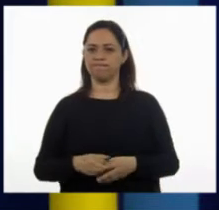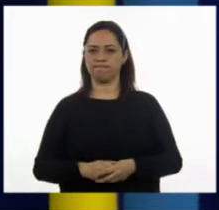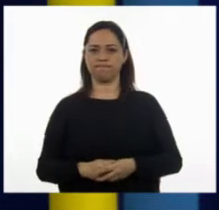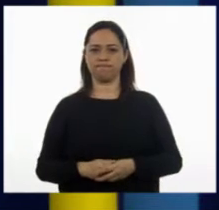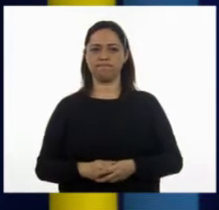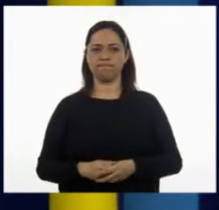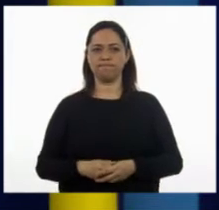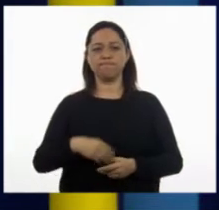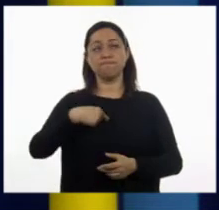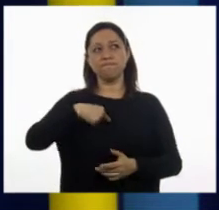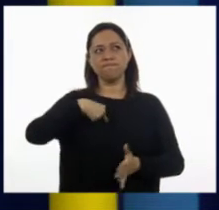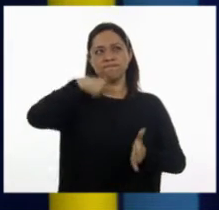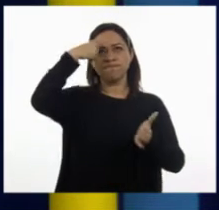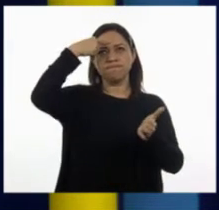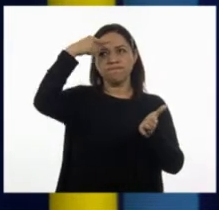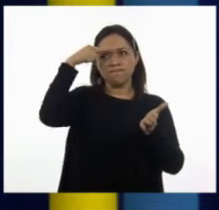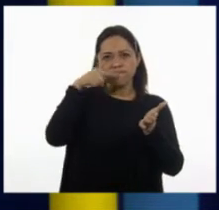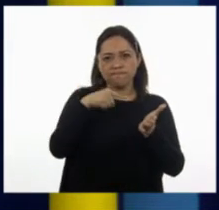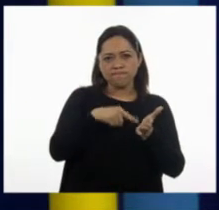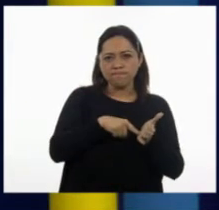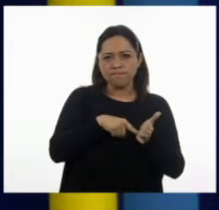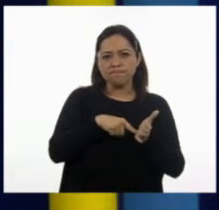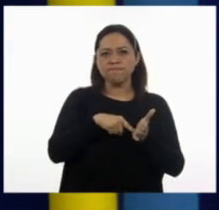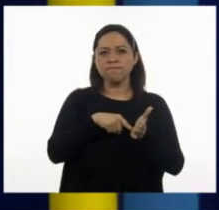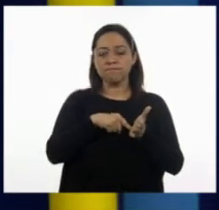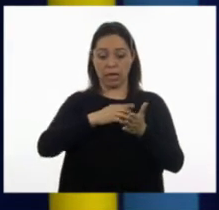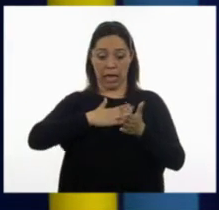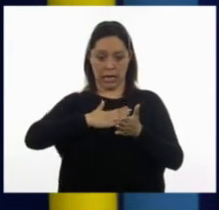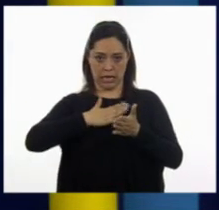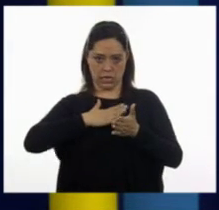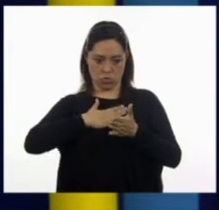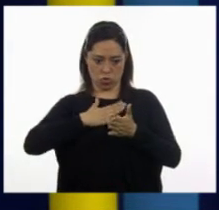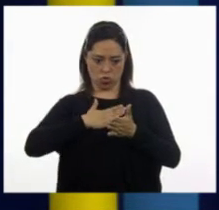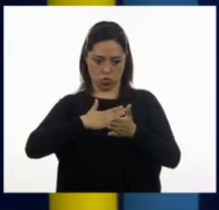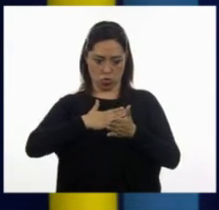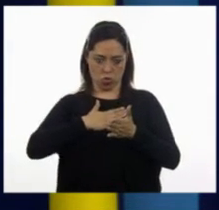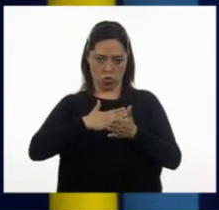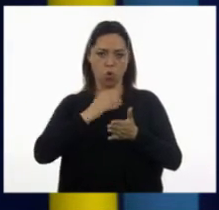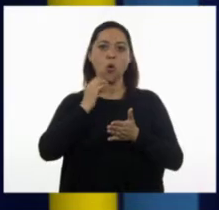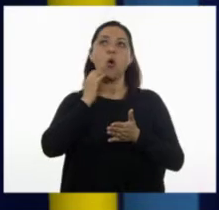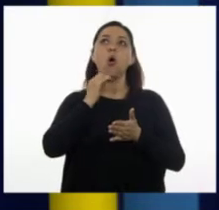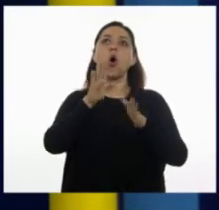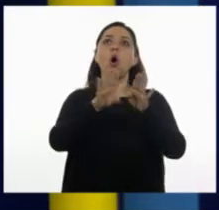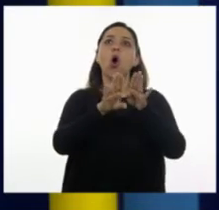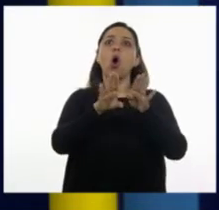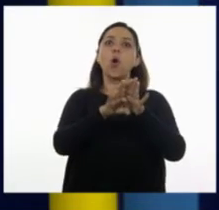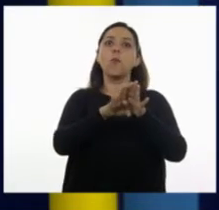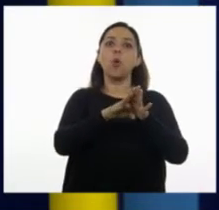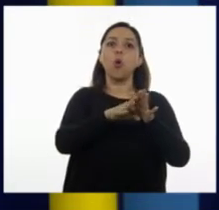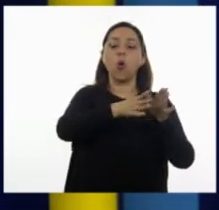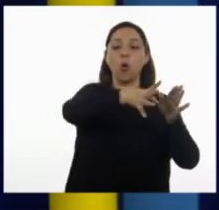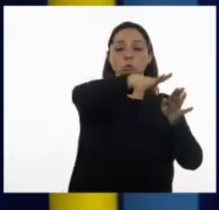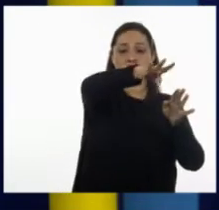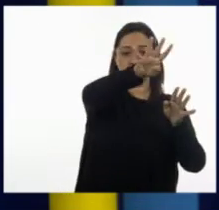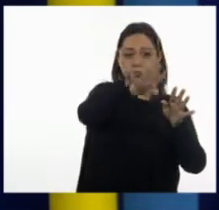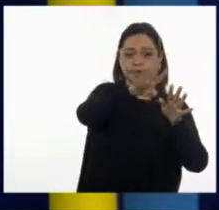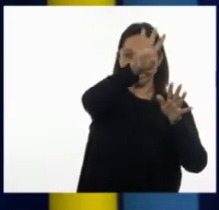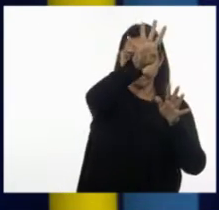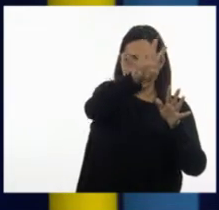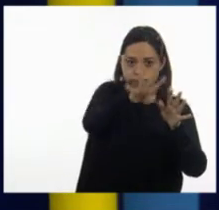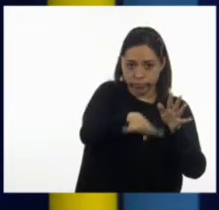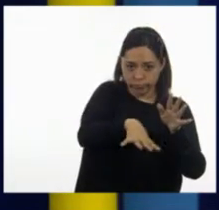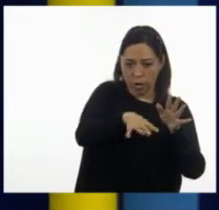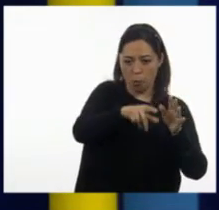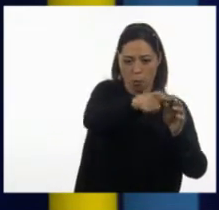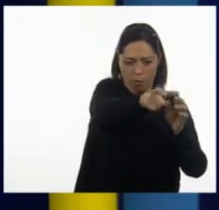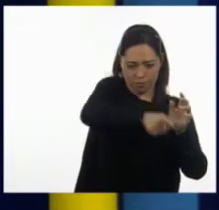Creo que lo que a mí me hace falta es saber de dónde a dónde voy a contar las filas y las columnas. Por lo